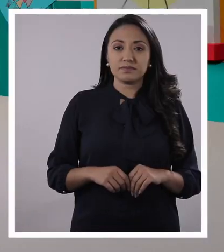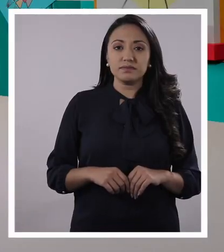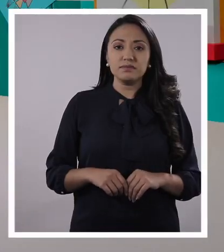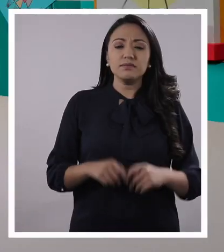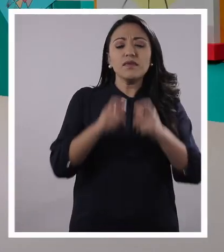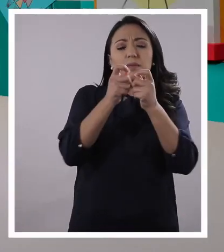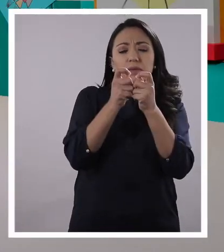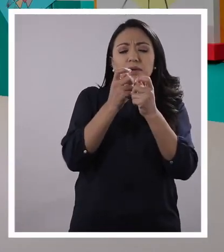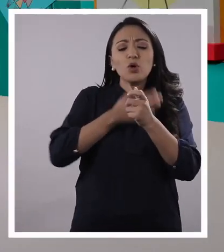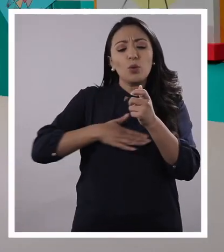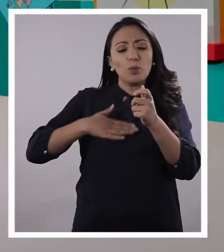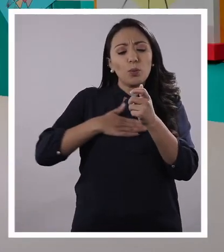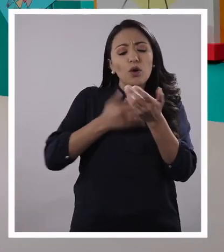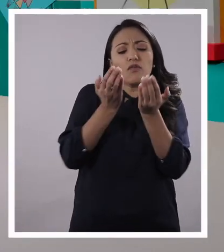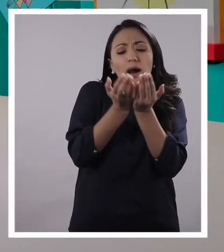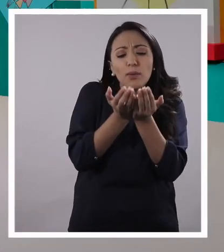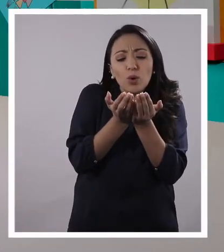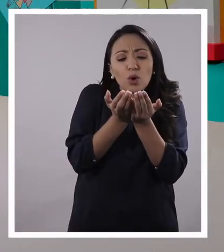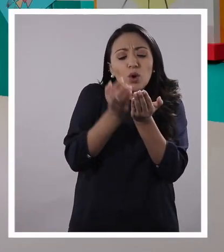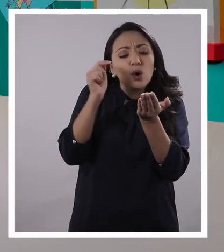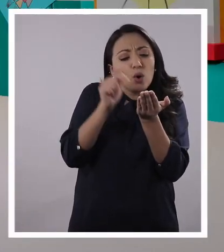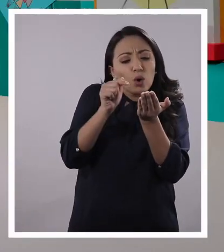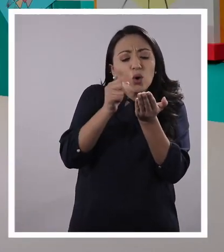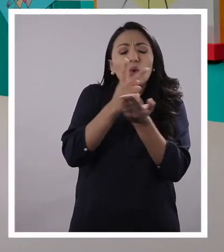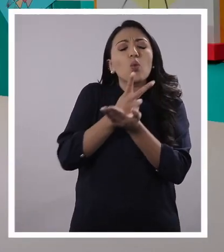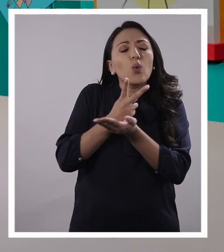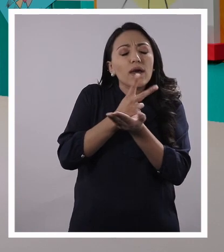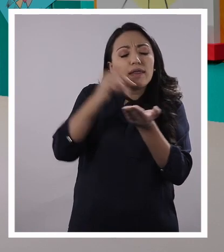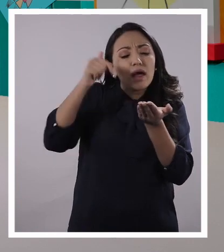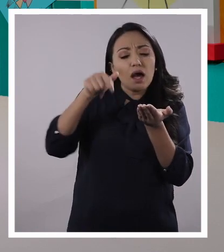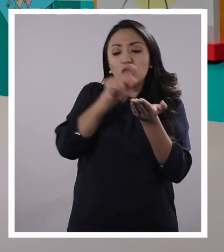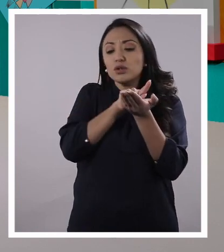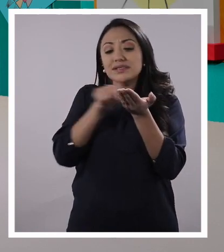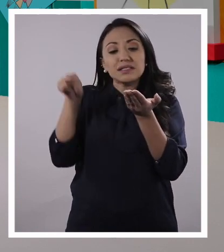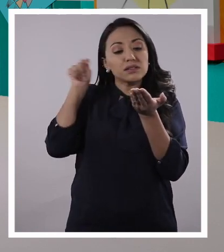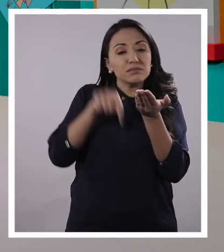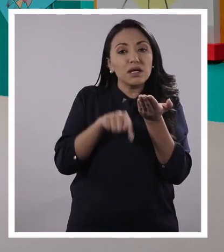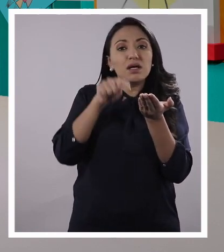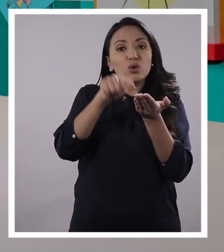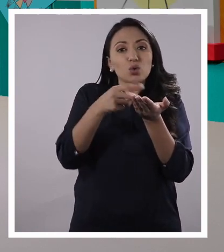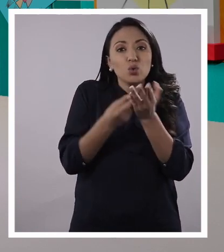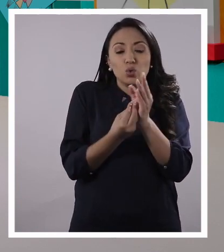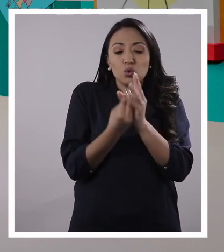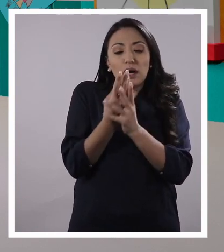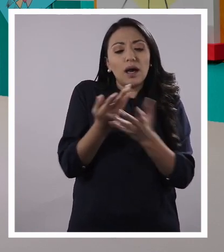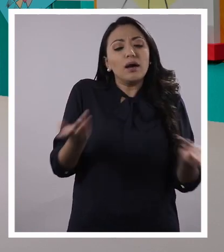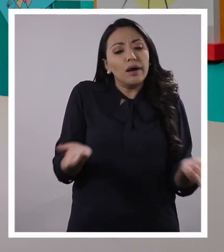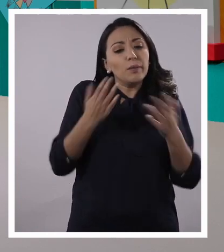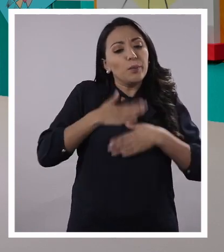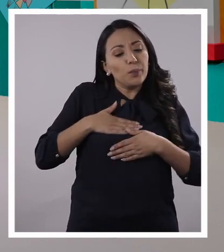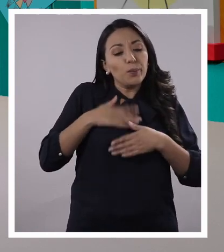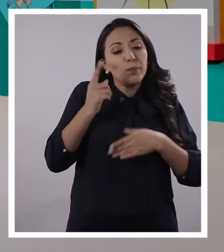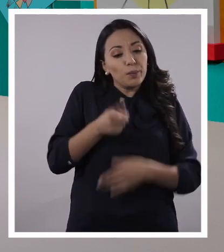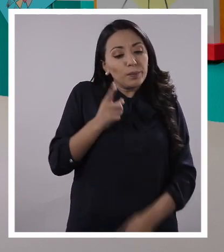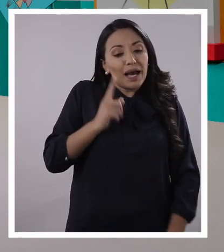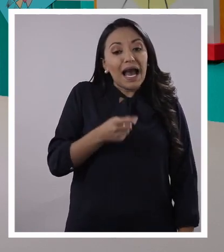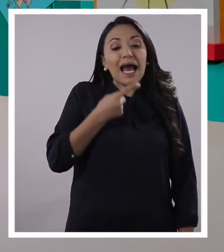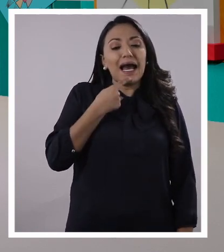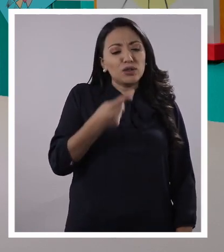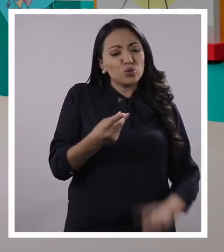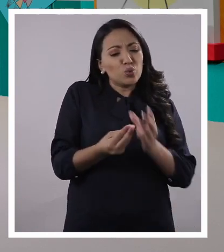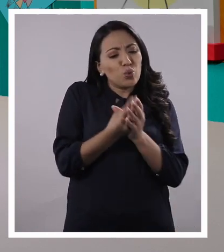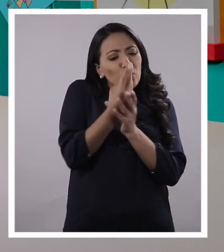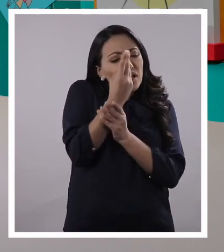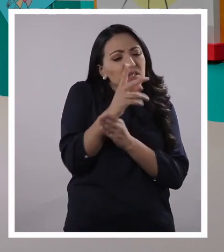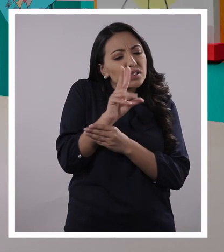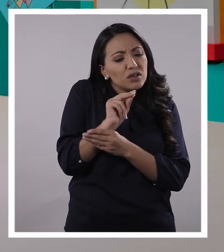Por favor, Beatriz, emperatriz. Te he cuidado toda esta semana y no creces. ¿Qué es lo que sucede? Ah, te falta, ¿verdad?